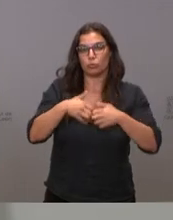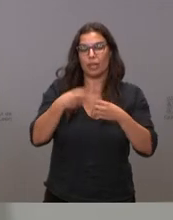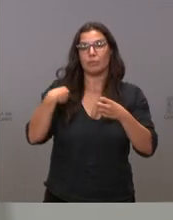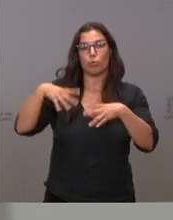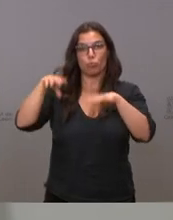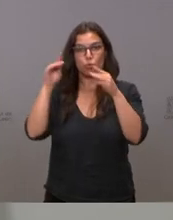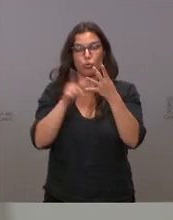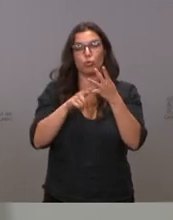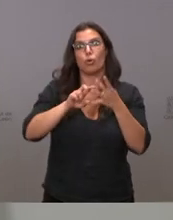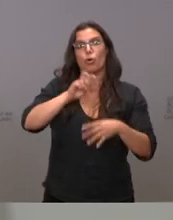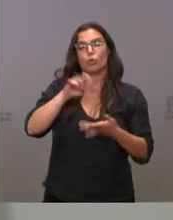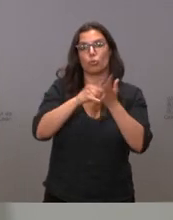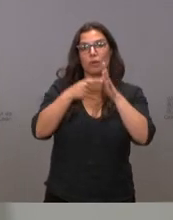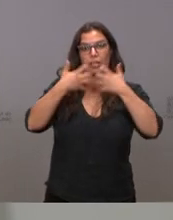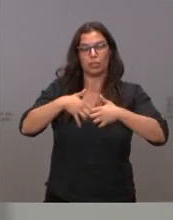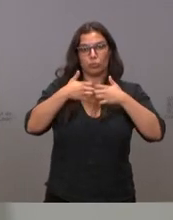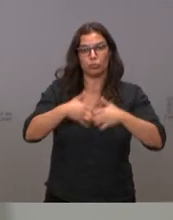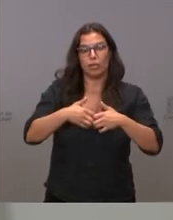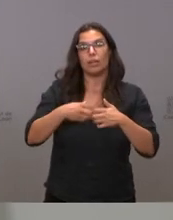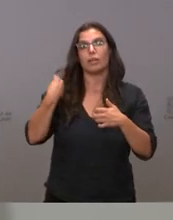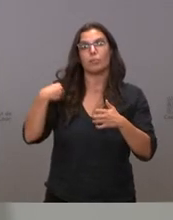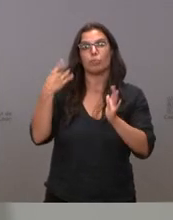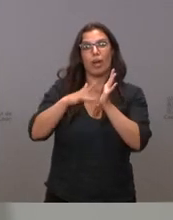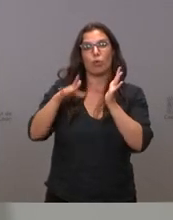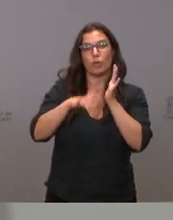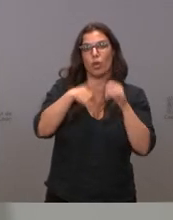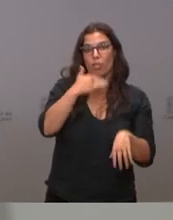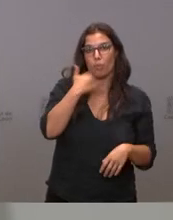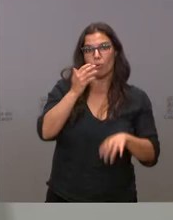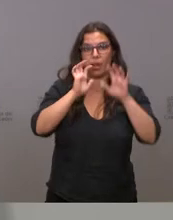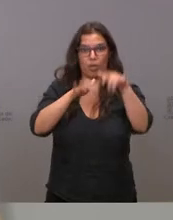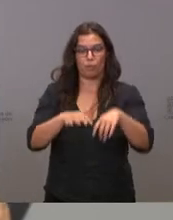Burgos, el plan industrial del Atena Aluminio en la provincia de Zamora y León.